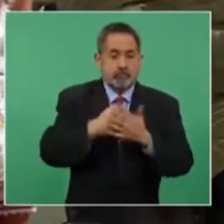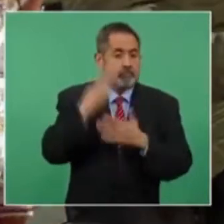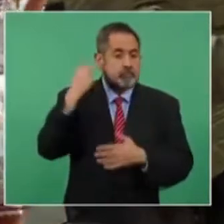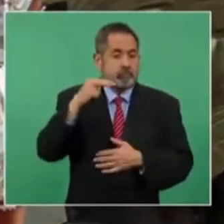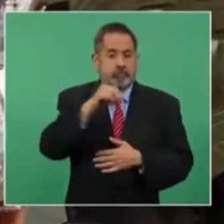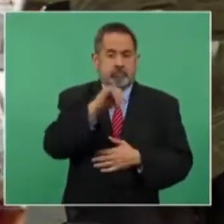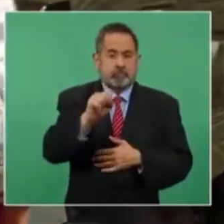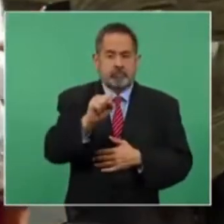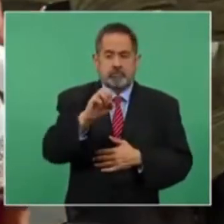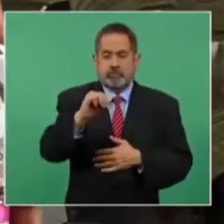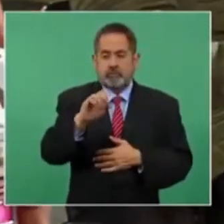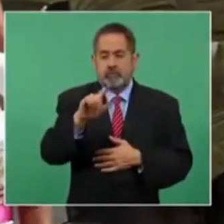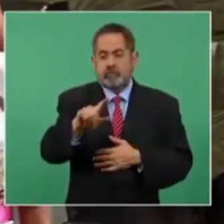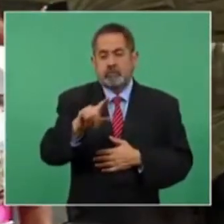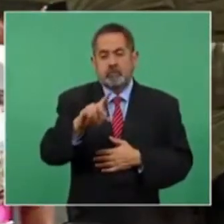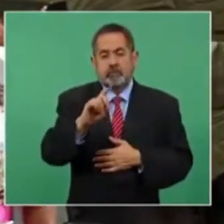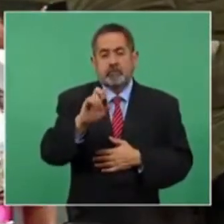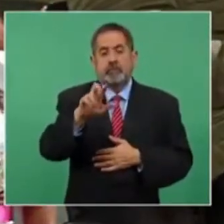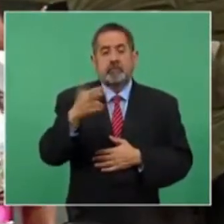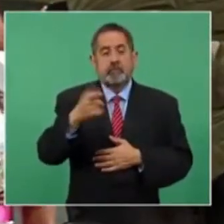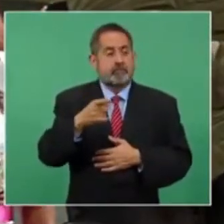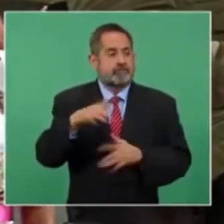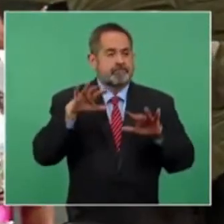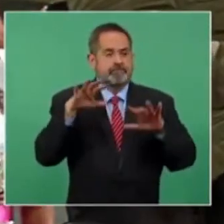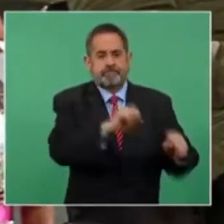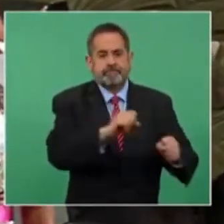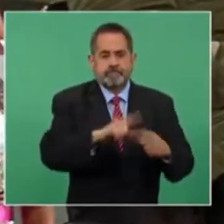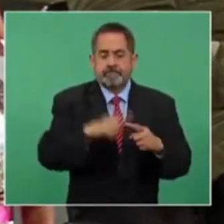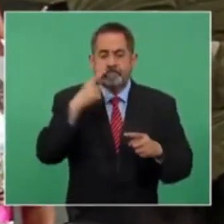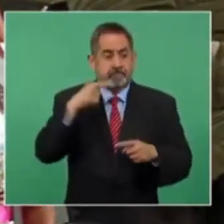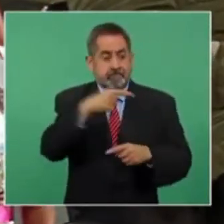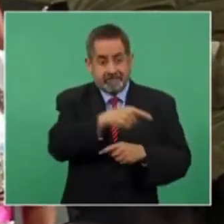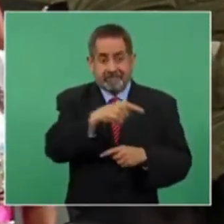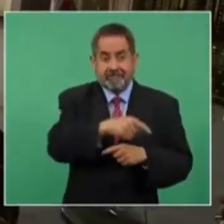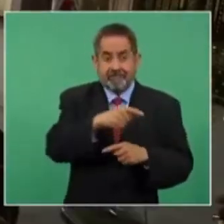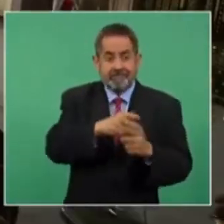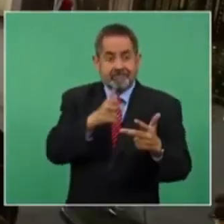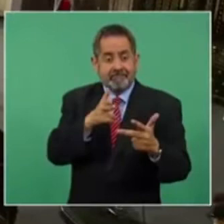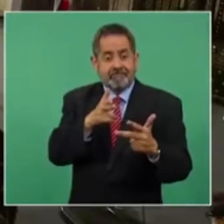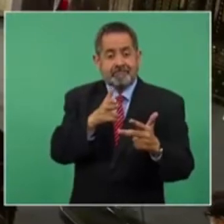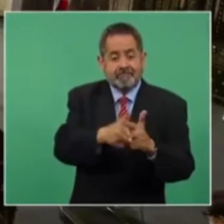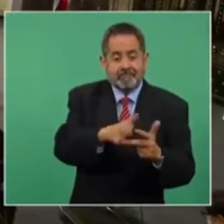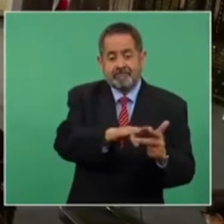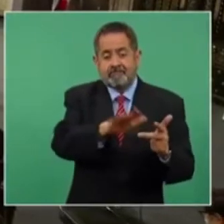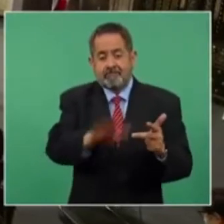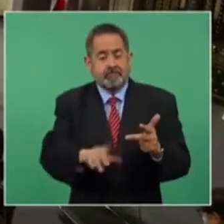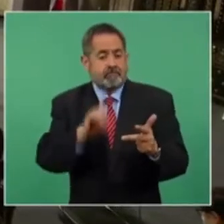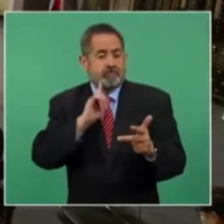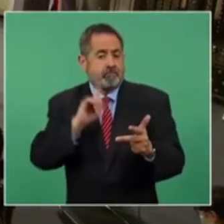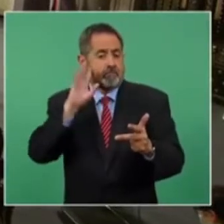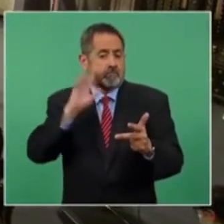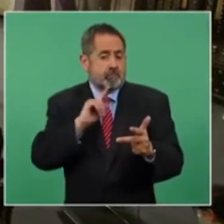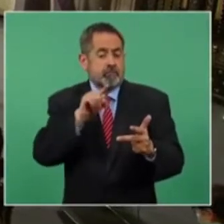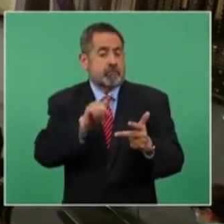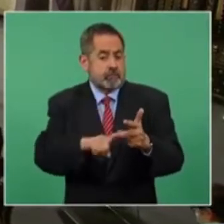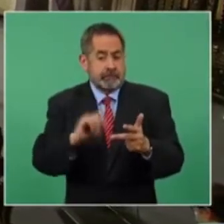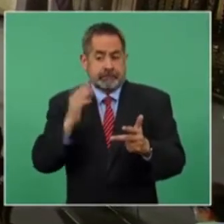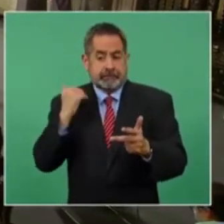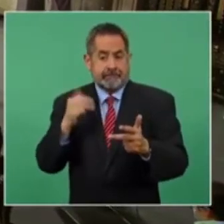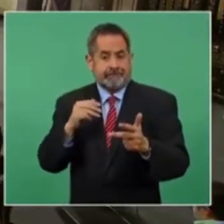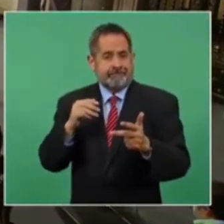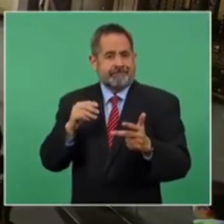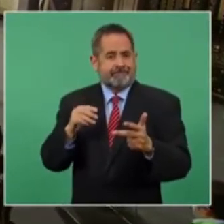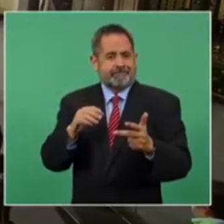José Manuel del Río Virgen, acusado pues por el feminicidio de un candidato de Movimiento Ciudadano ahora en las elecciones